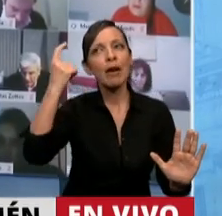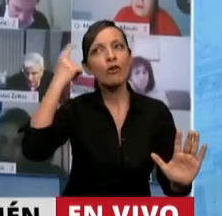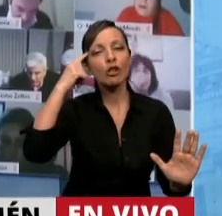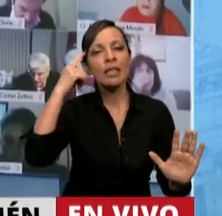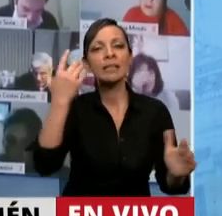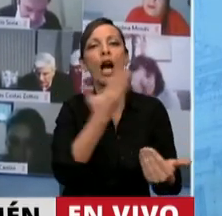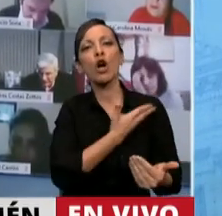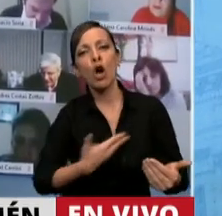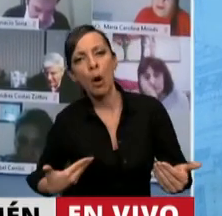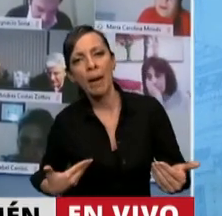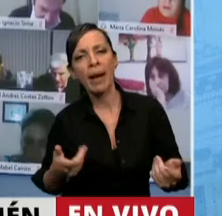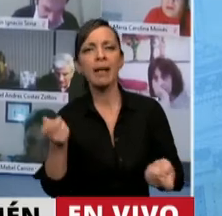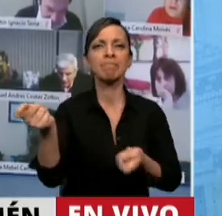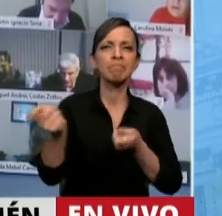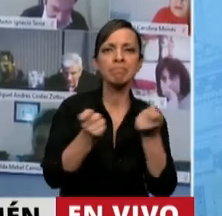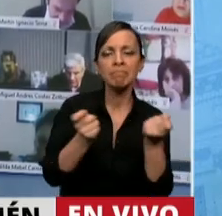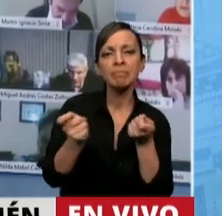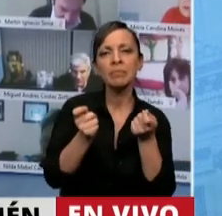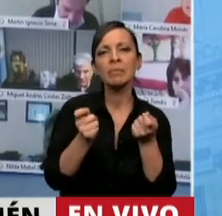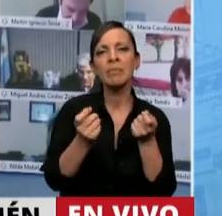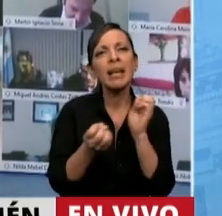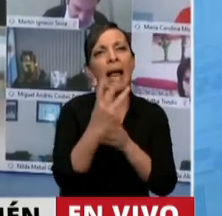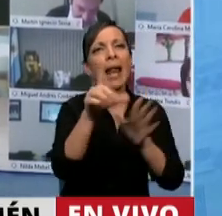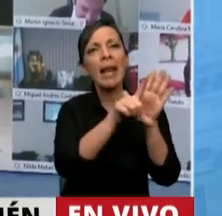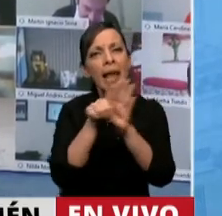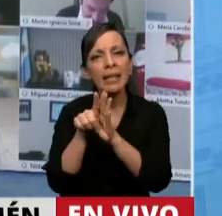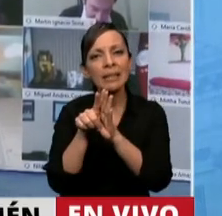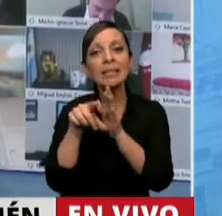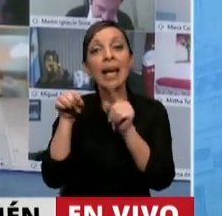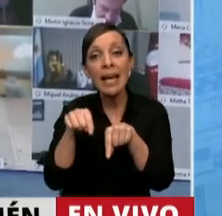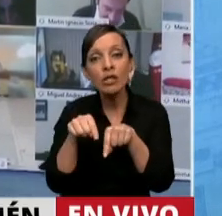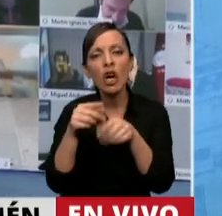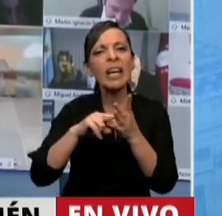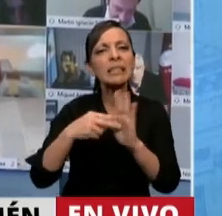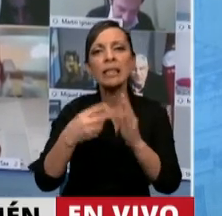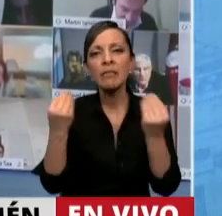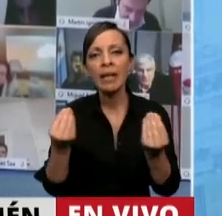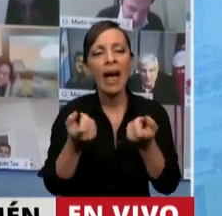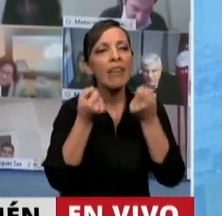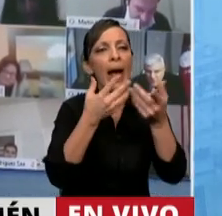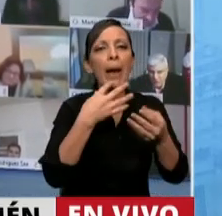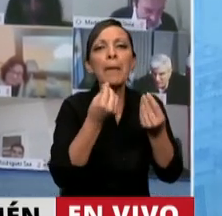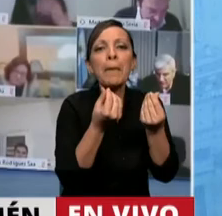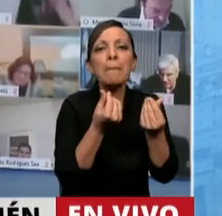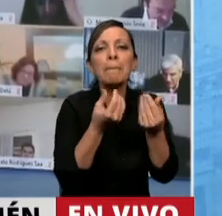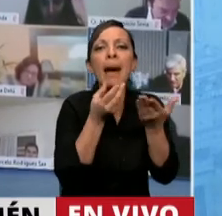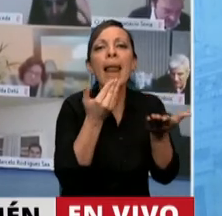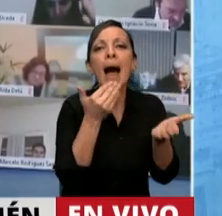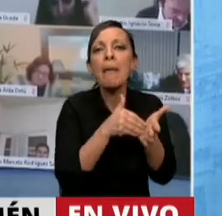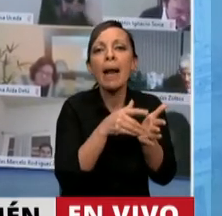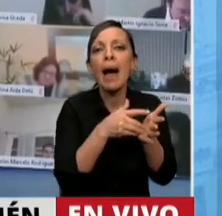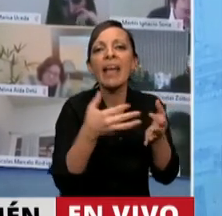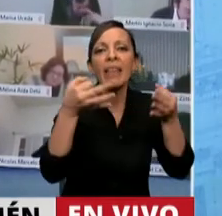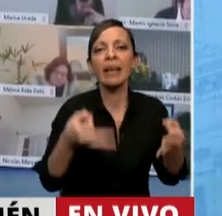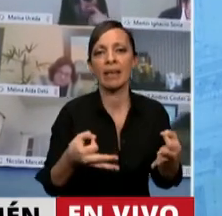gestionar, legislar, es hacer realidad el valor justicia y el valor dignidad humana. Así